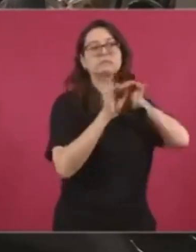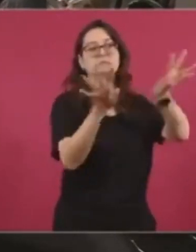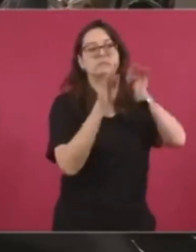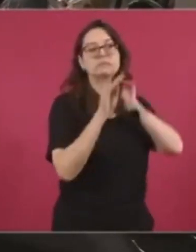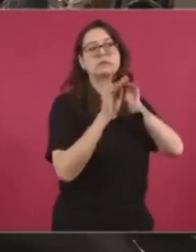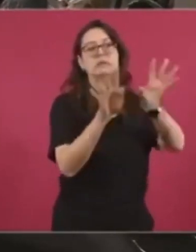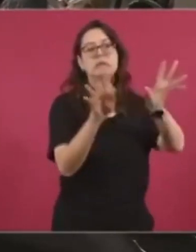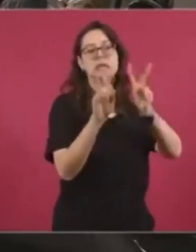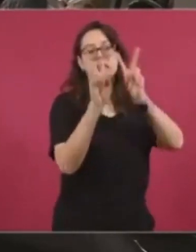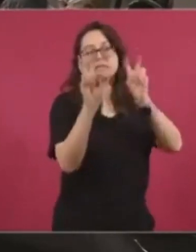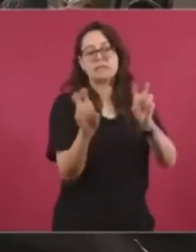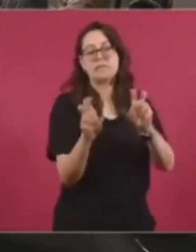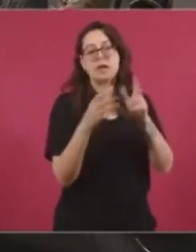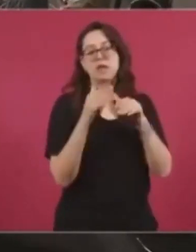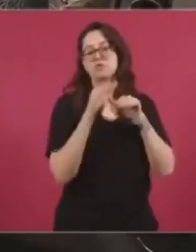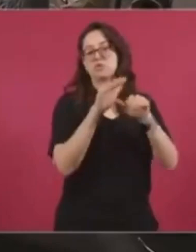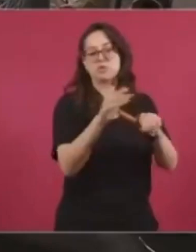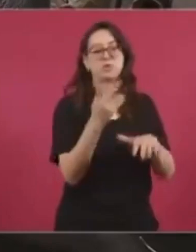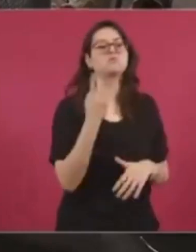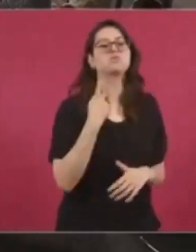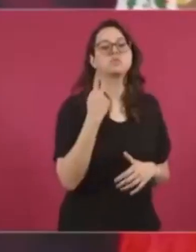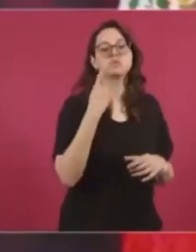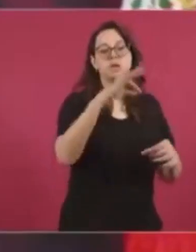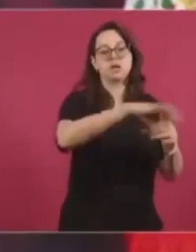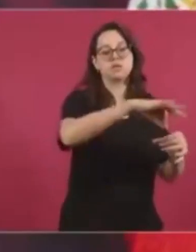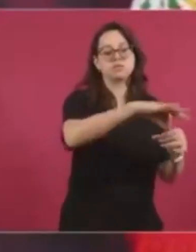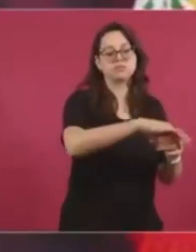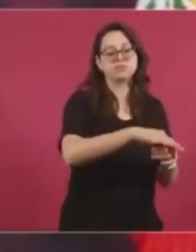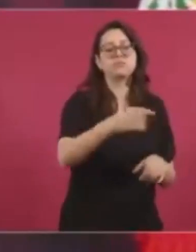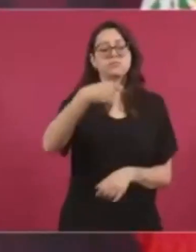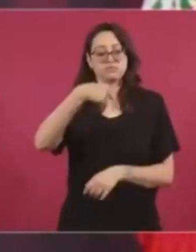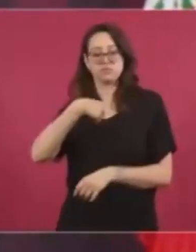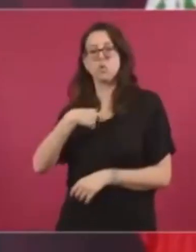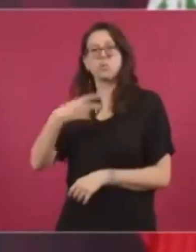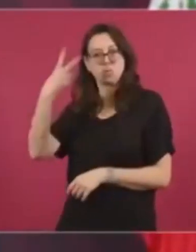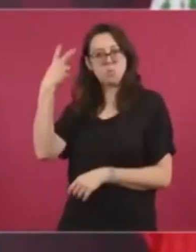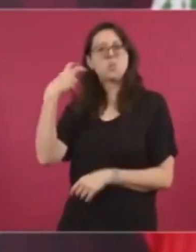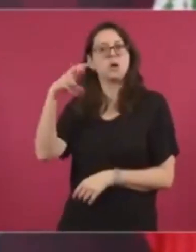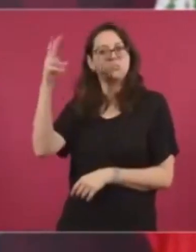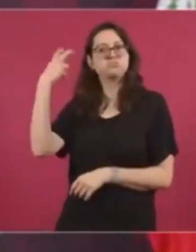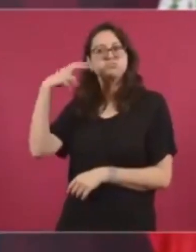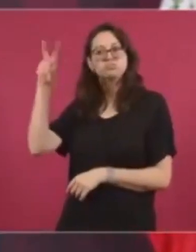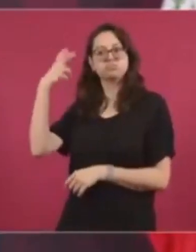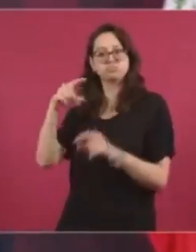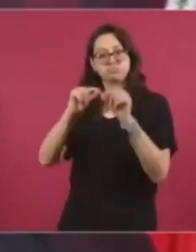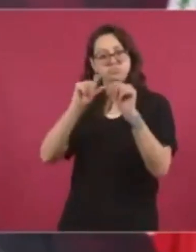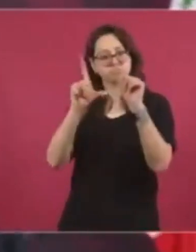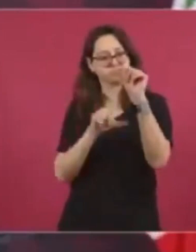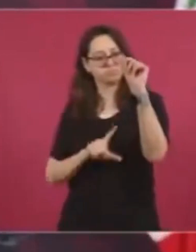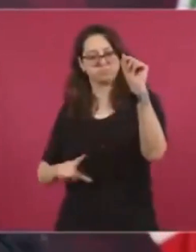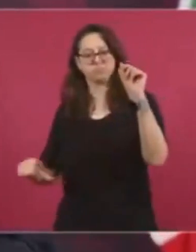supervisar obras que tenemos